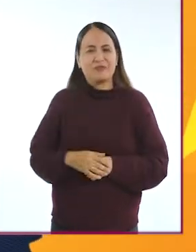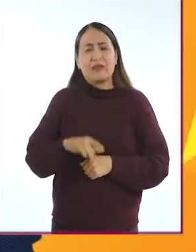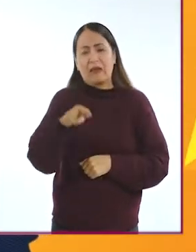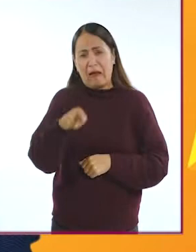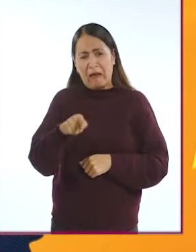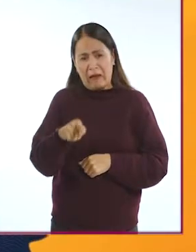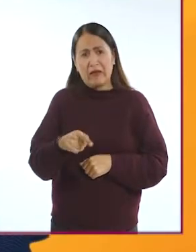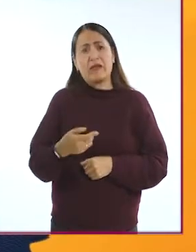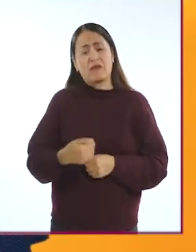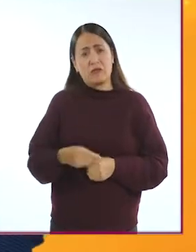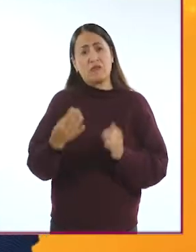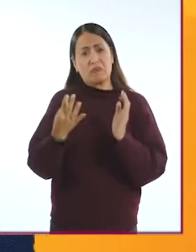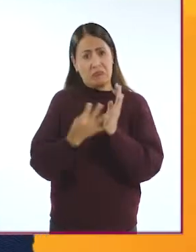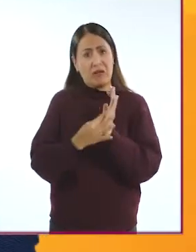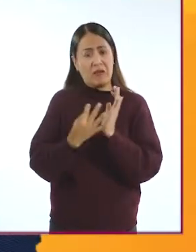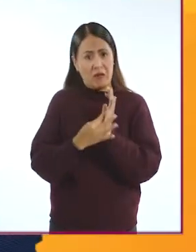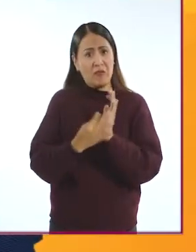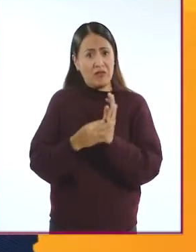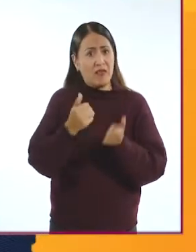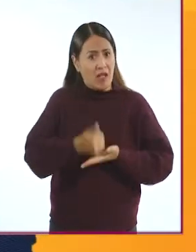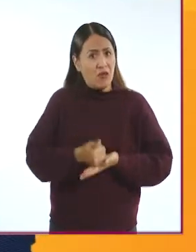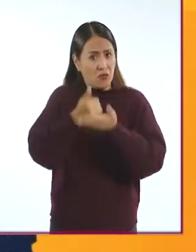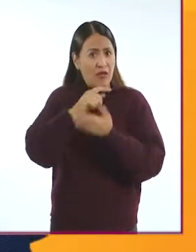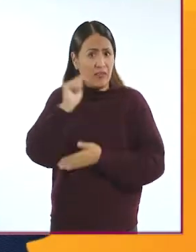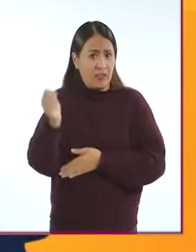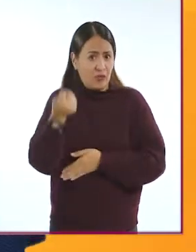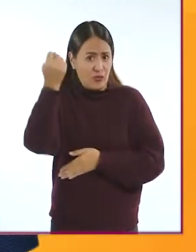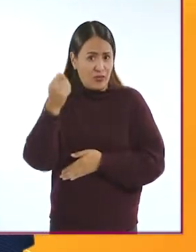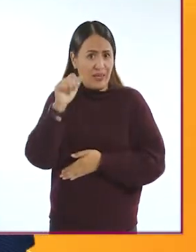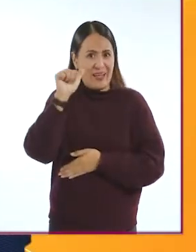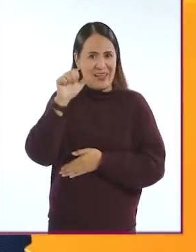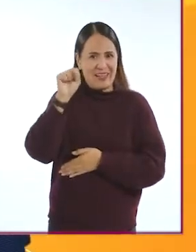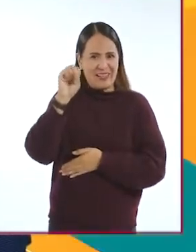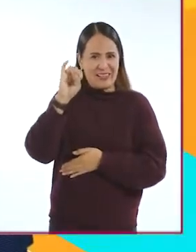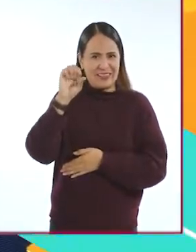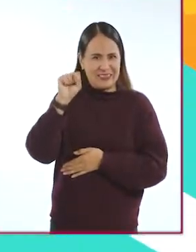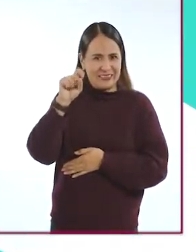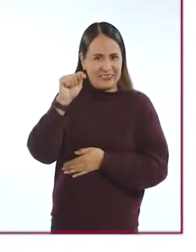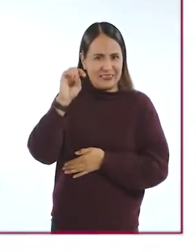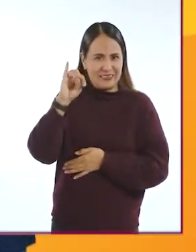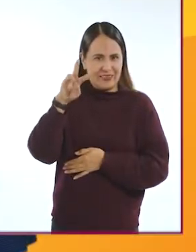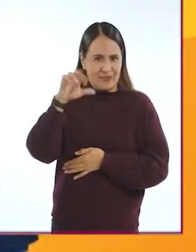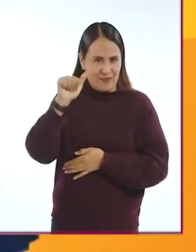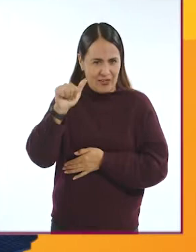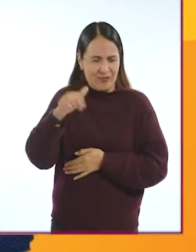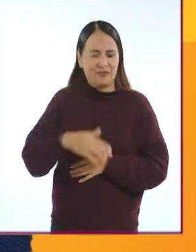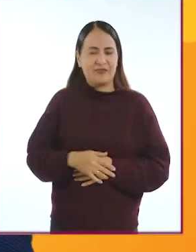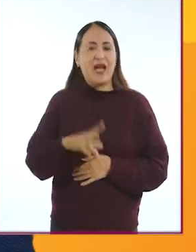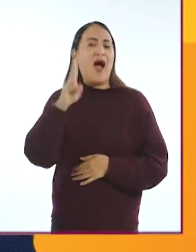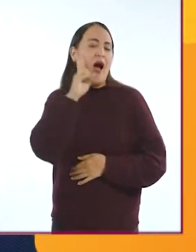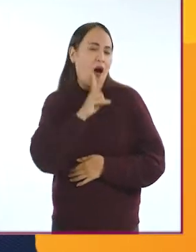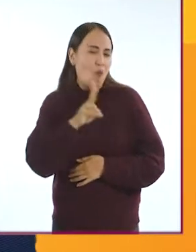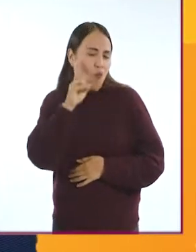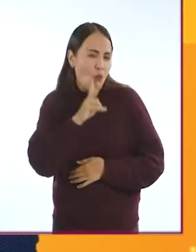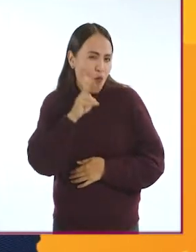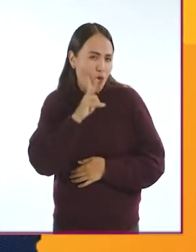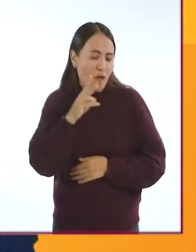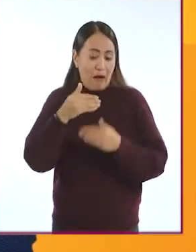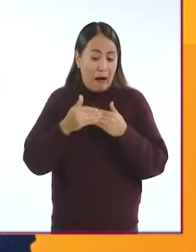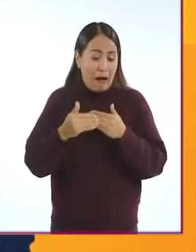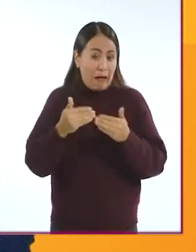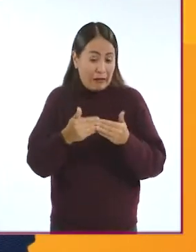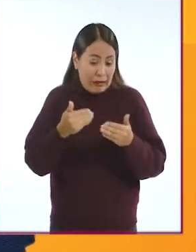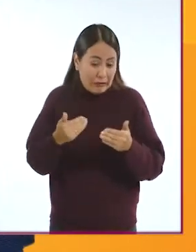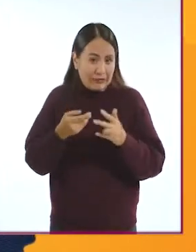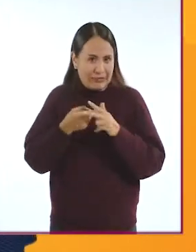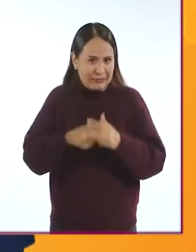tipo de instrumentos también son tecnología. Se les conoce como tecnologías asistivas. Vamos a ponerte a prueba. Antes